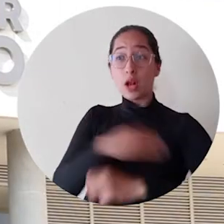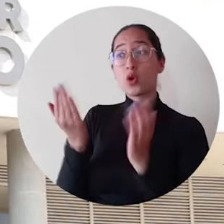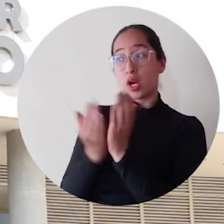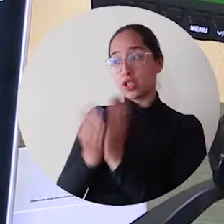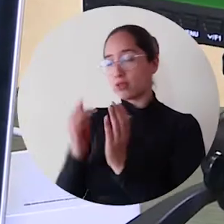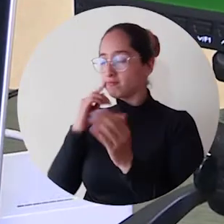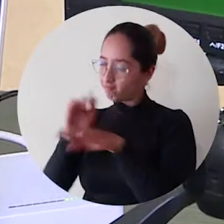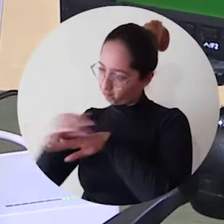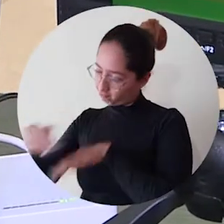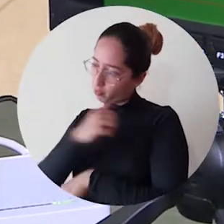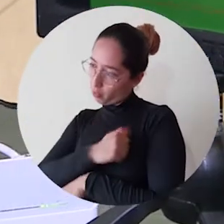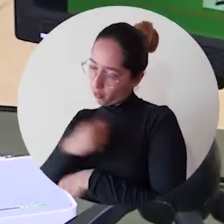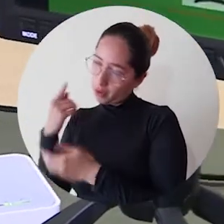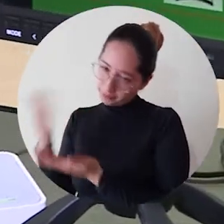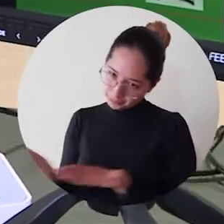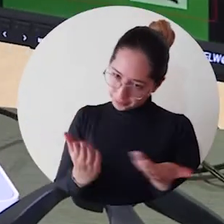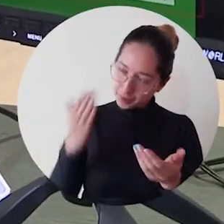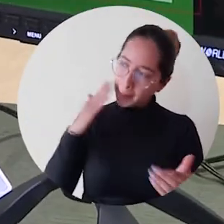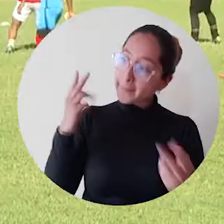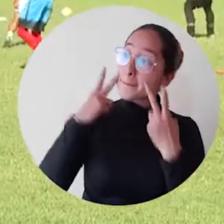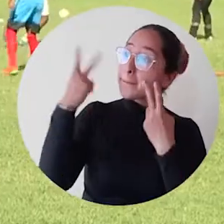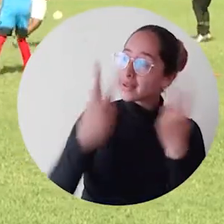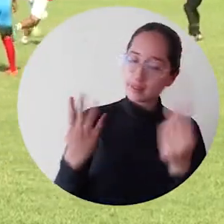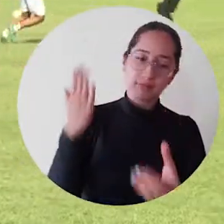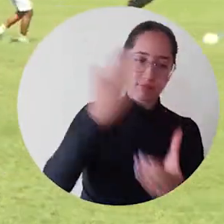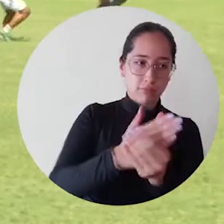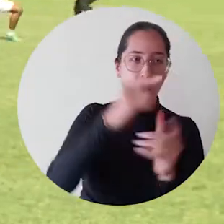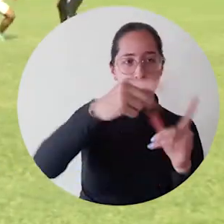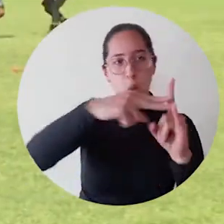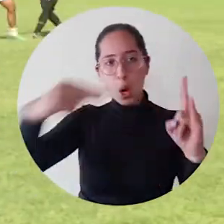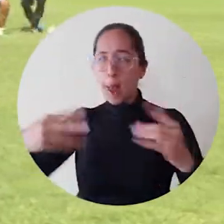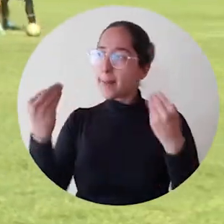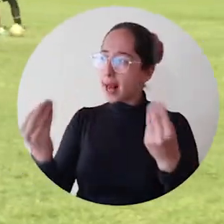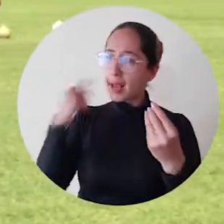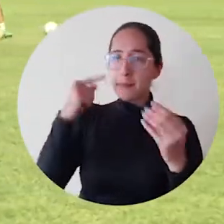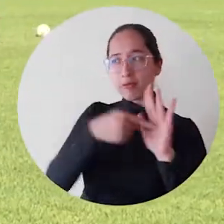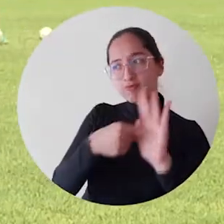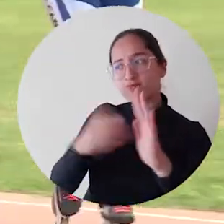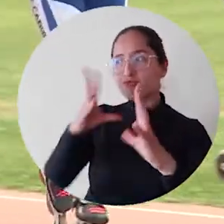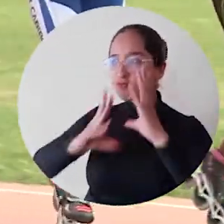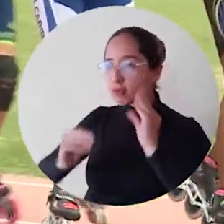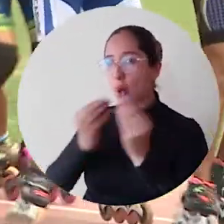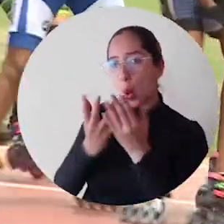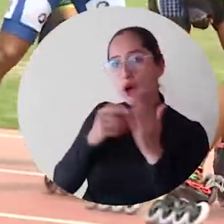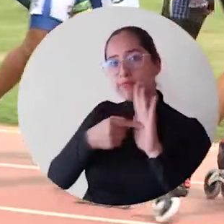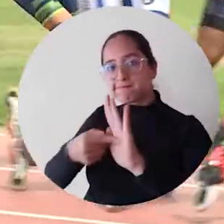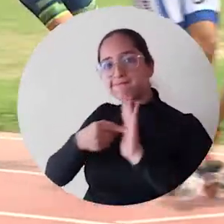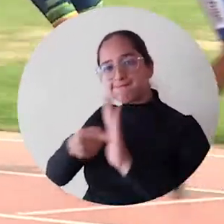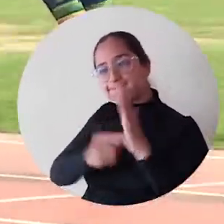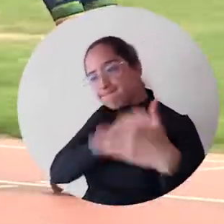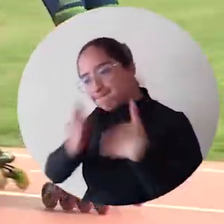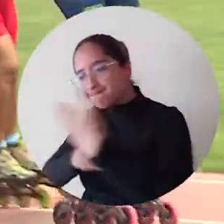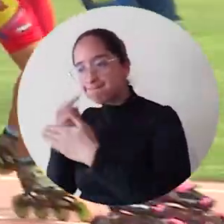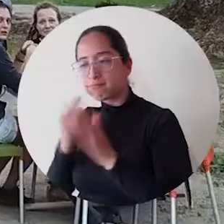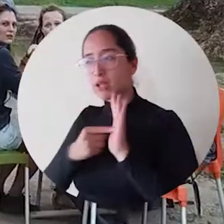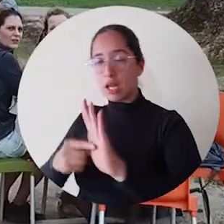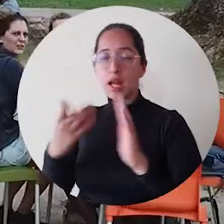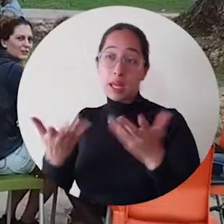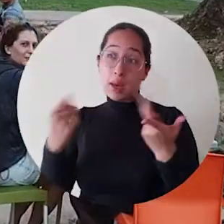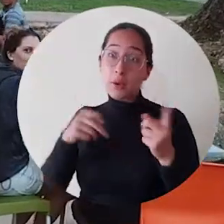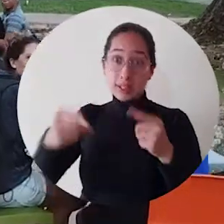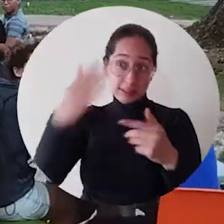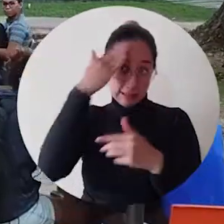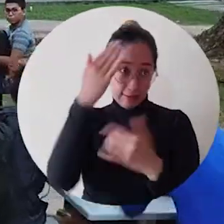de conocer iniciativas de Unimagdalena y demostró que esta Casa de Estudios Superiores se posiciona como referente en el país gracias a sus